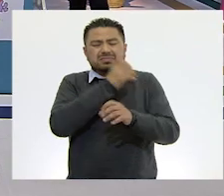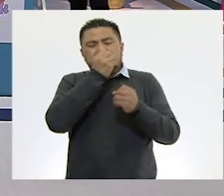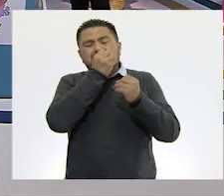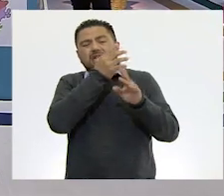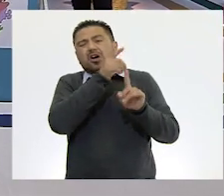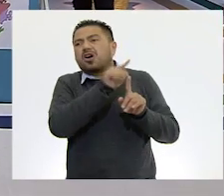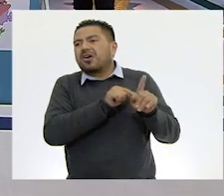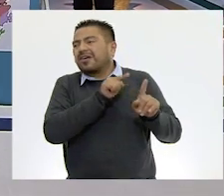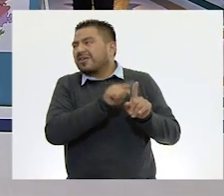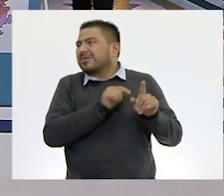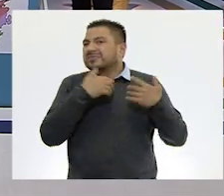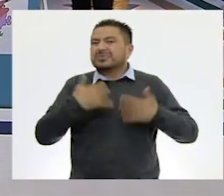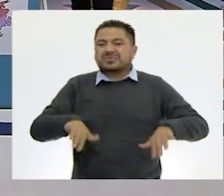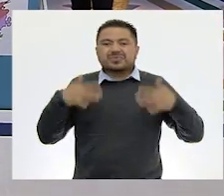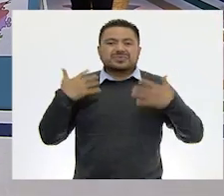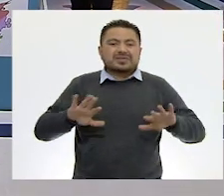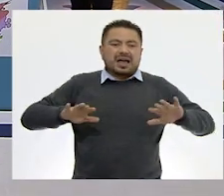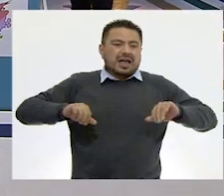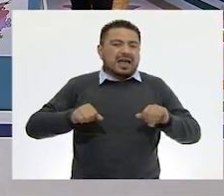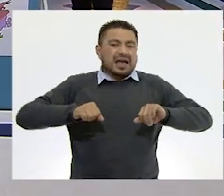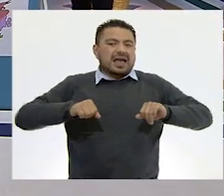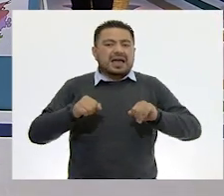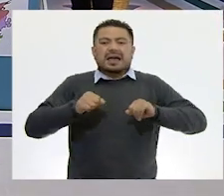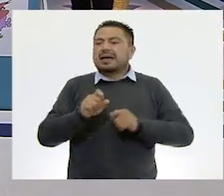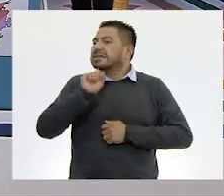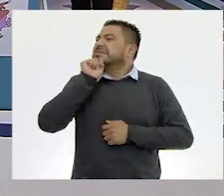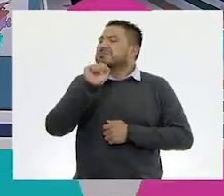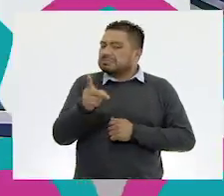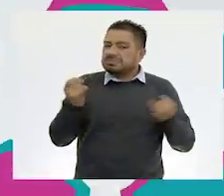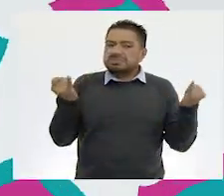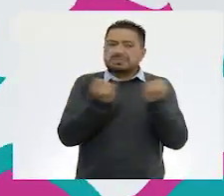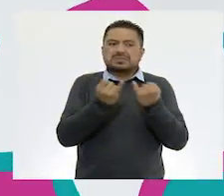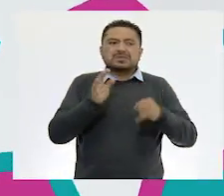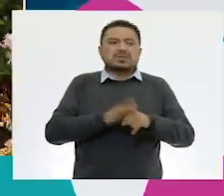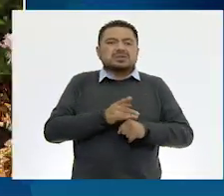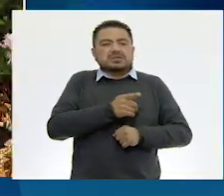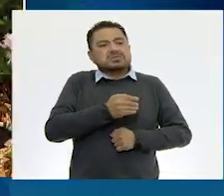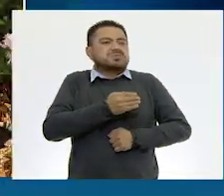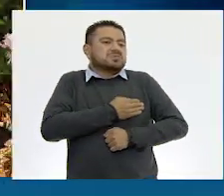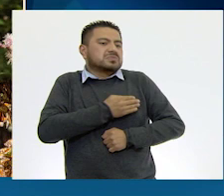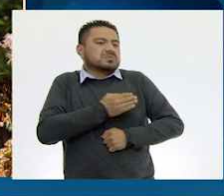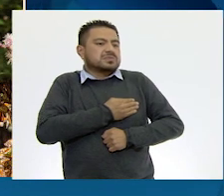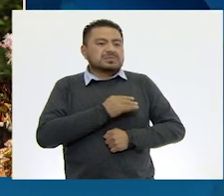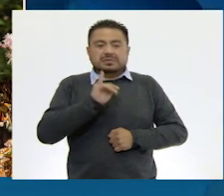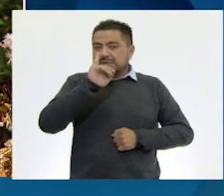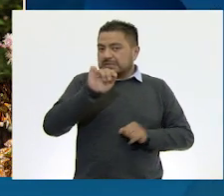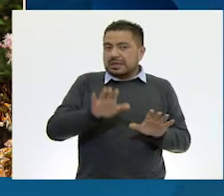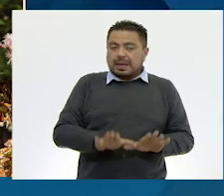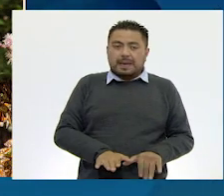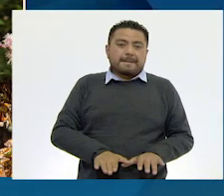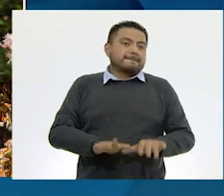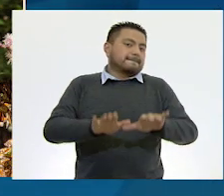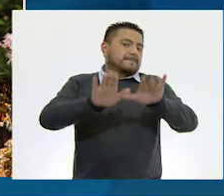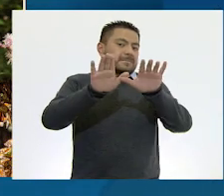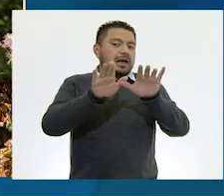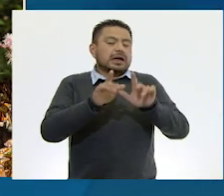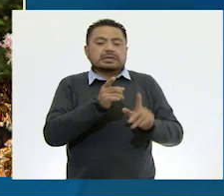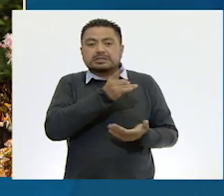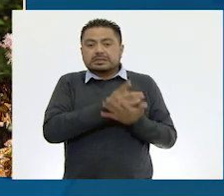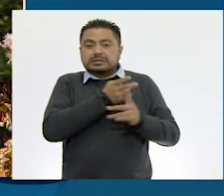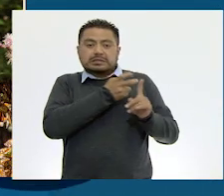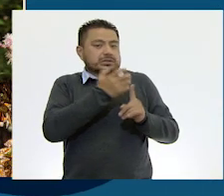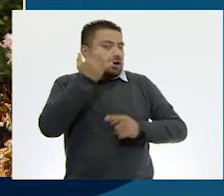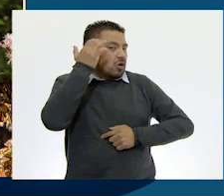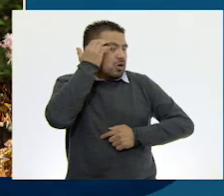colores en sus alas y también porque son inofensivas. Las mariposas monarca son